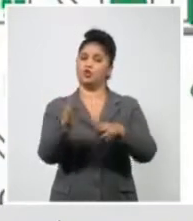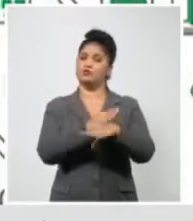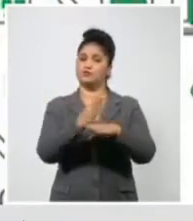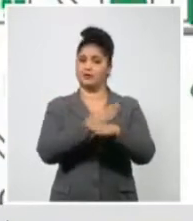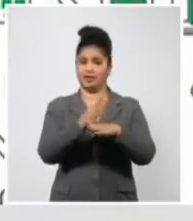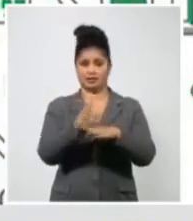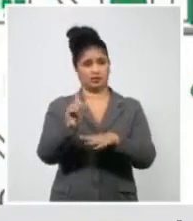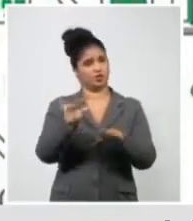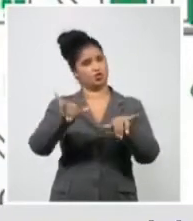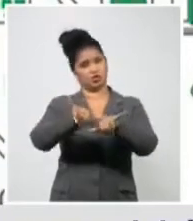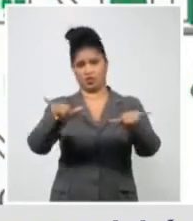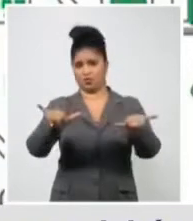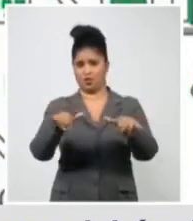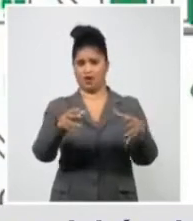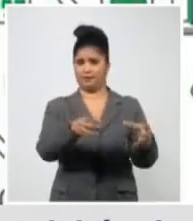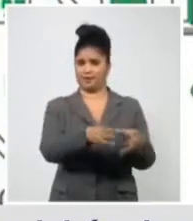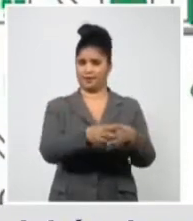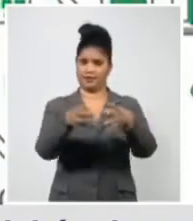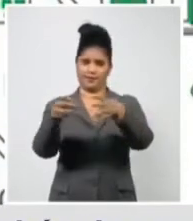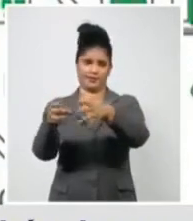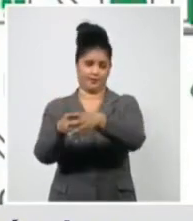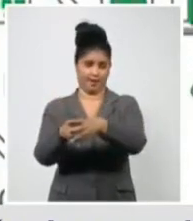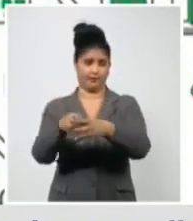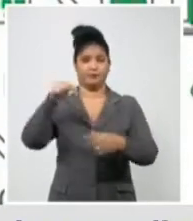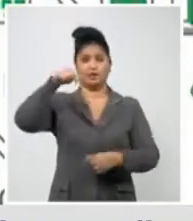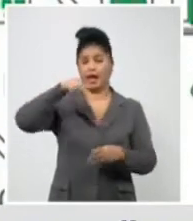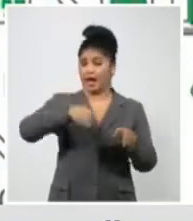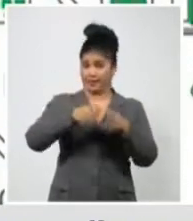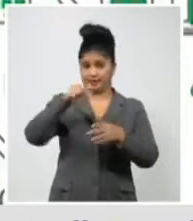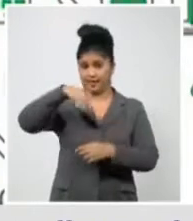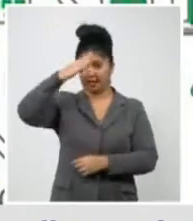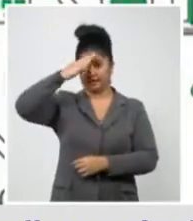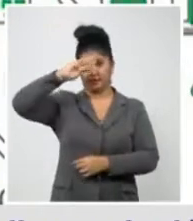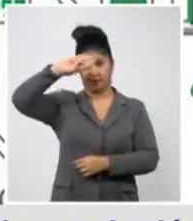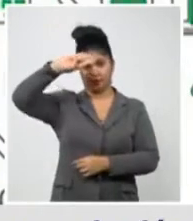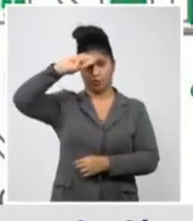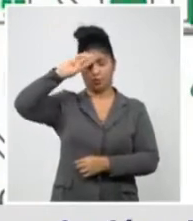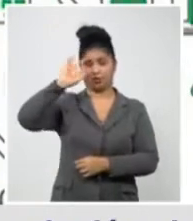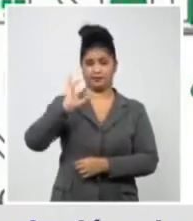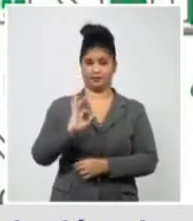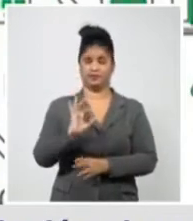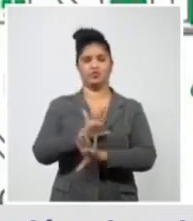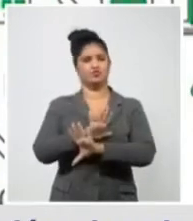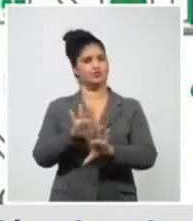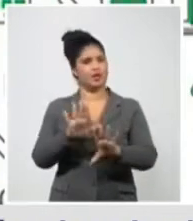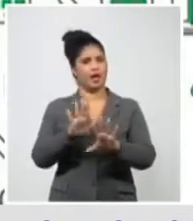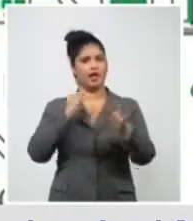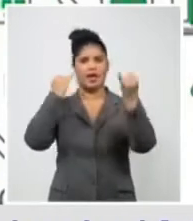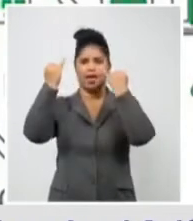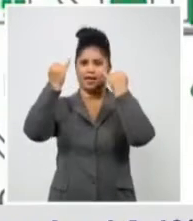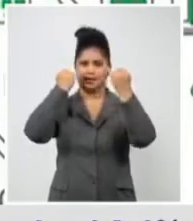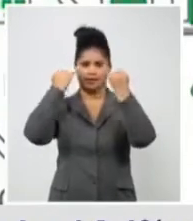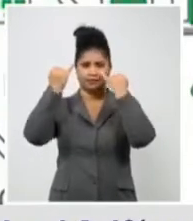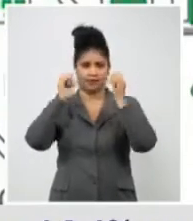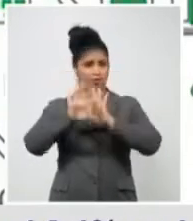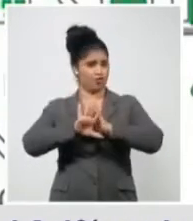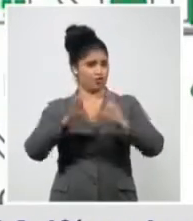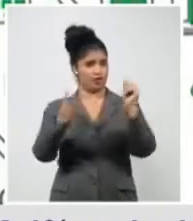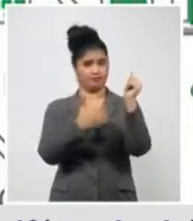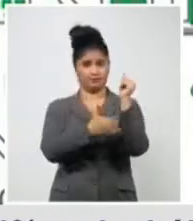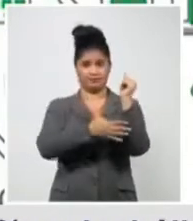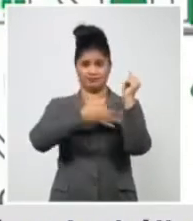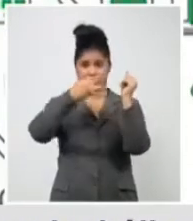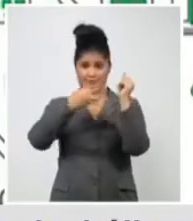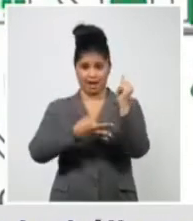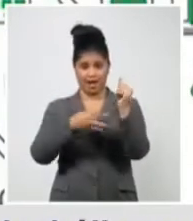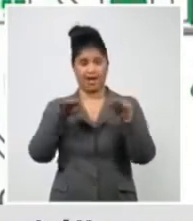Eso es lo que se está planteando. Aquí en Cuba, ya detectamos la cepa Sudáfrica, la